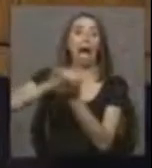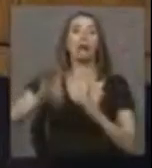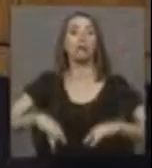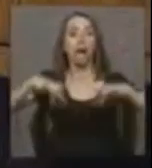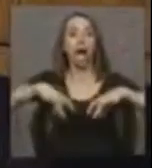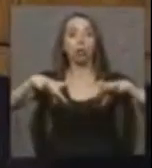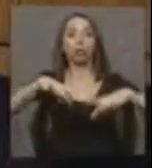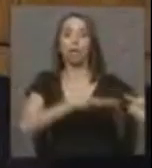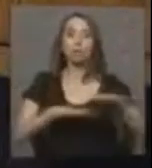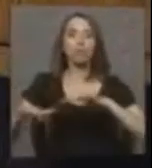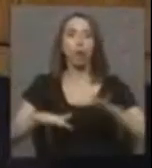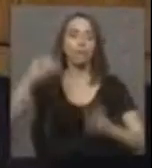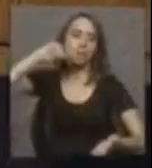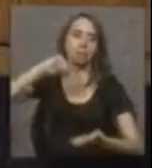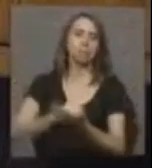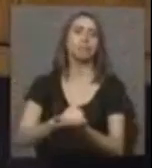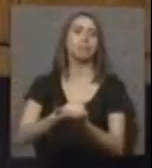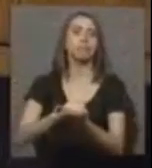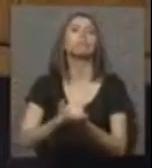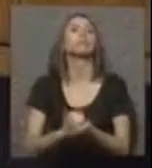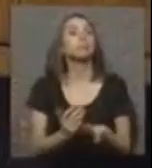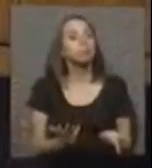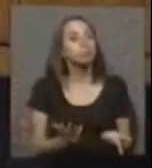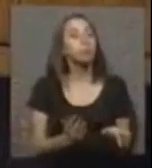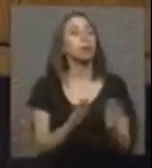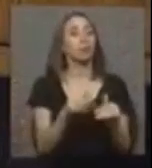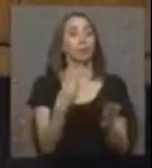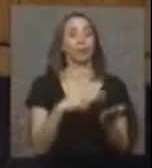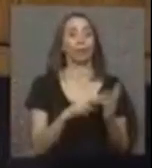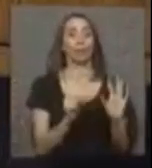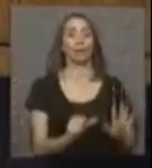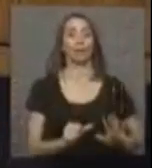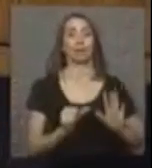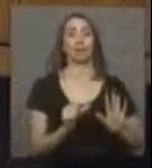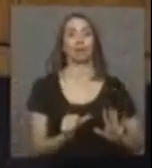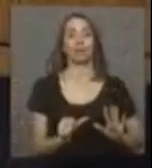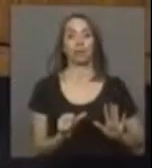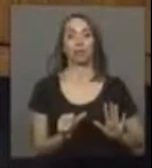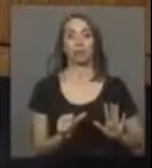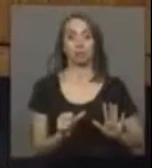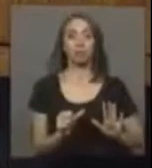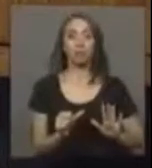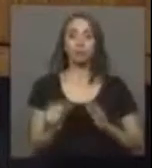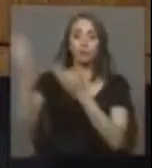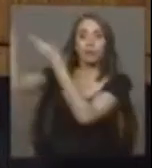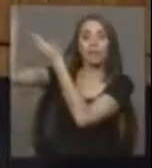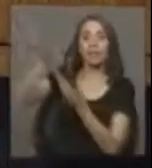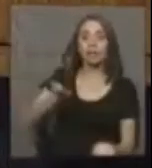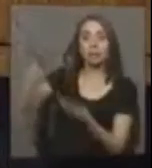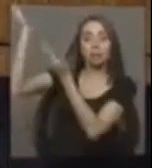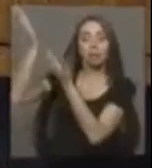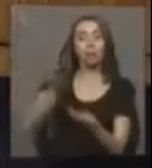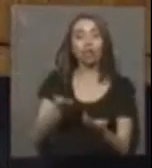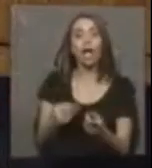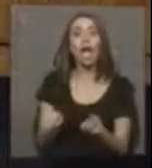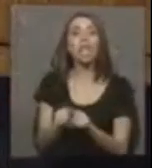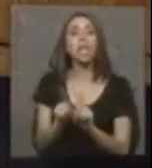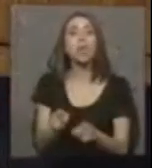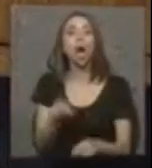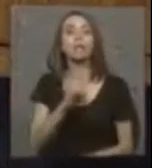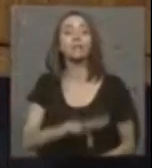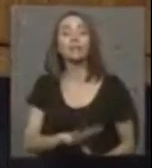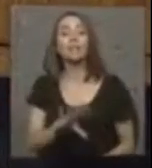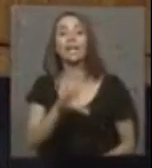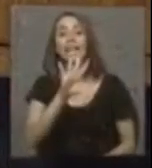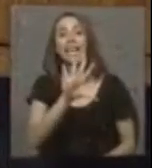se movió. Bueno, en el mismo 2016, se han importado el equivalente en Chile